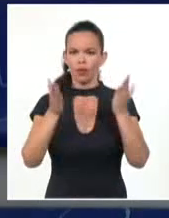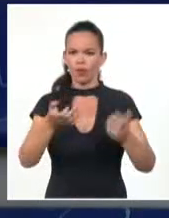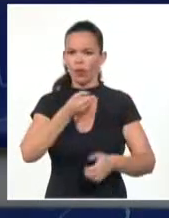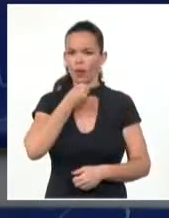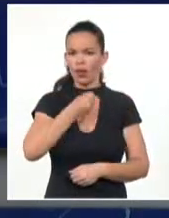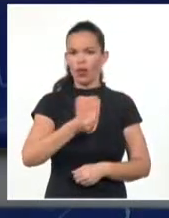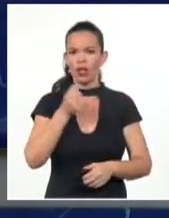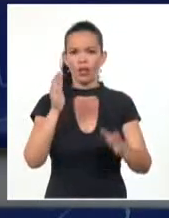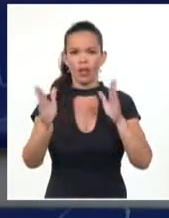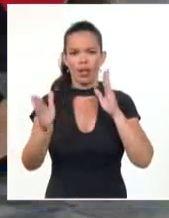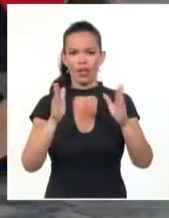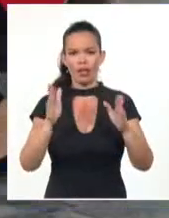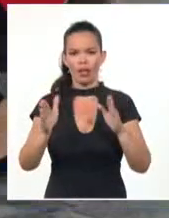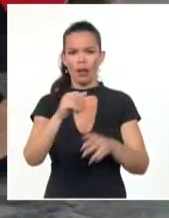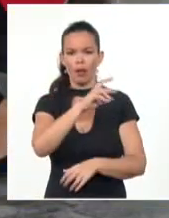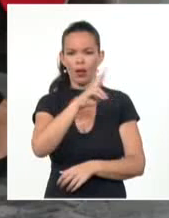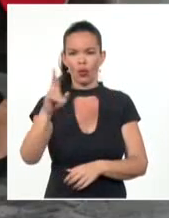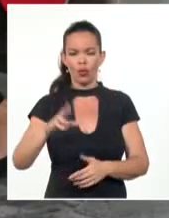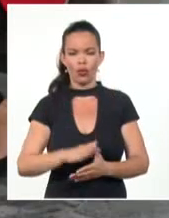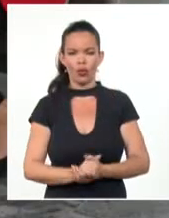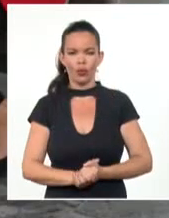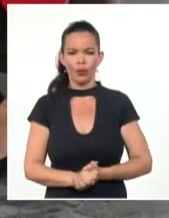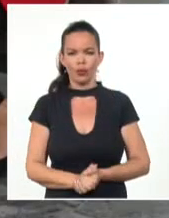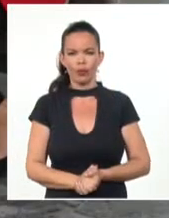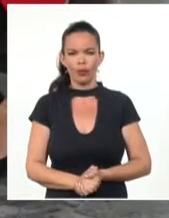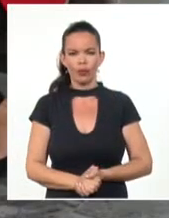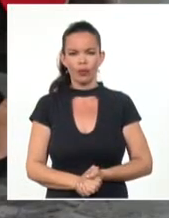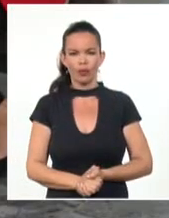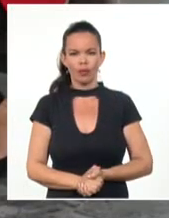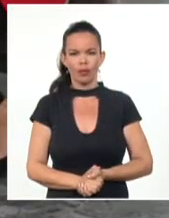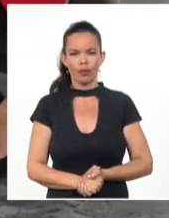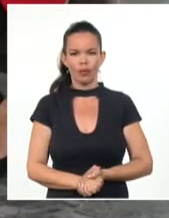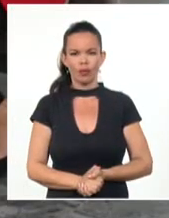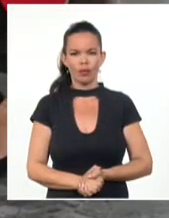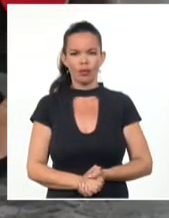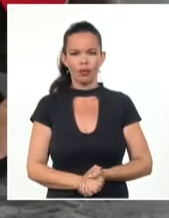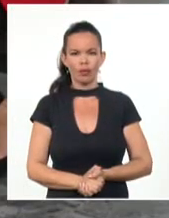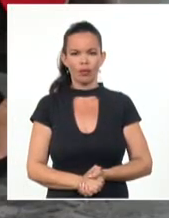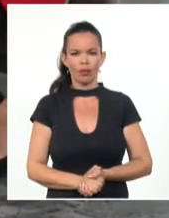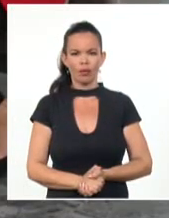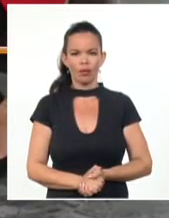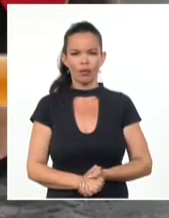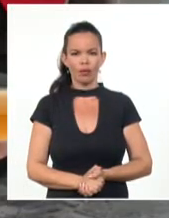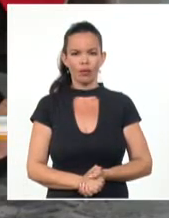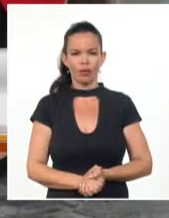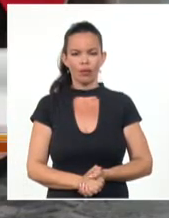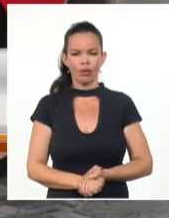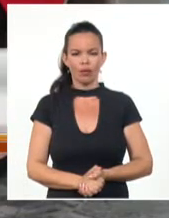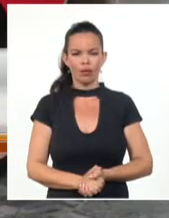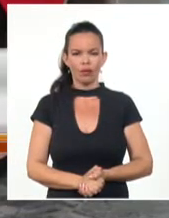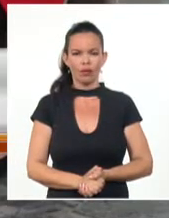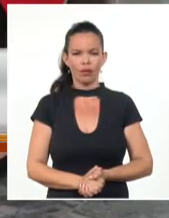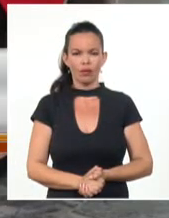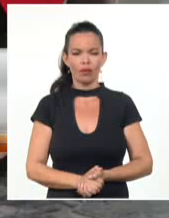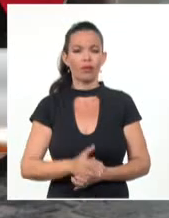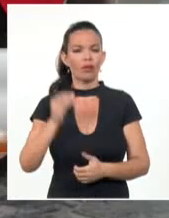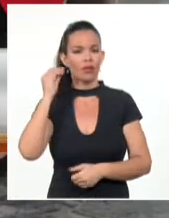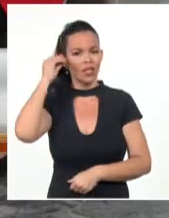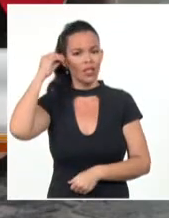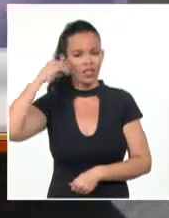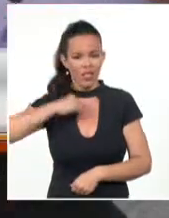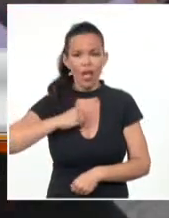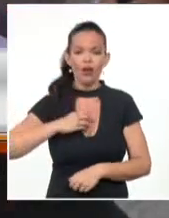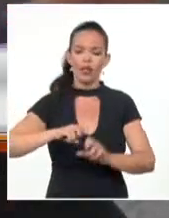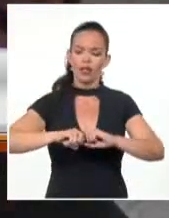estos años de revolución. En ningún lugar, en medio de esas situaciones tan duras desde el punto de vista